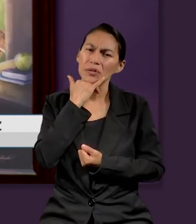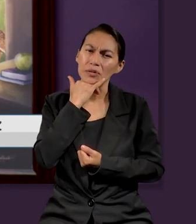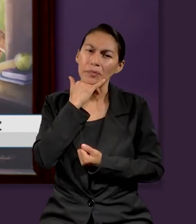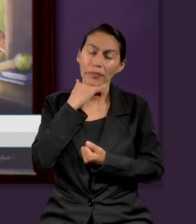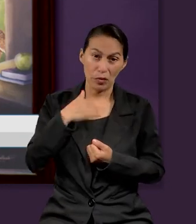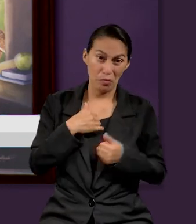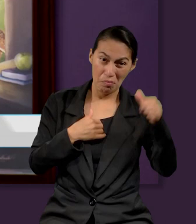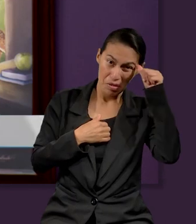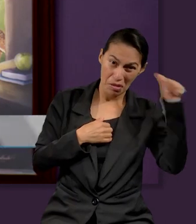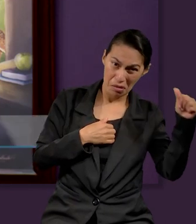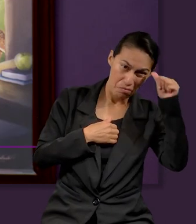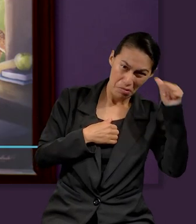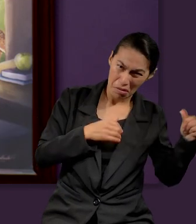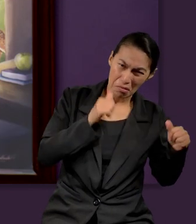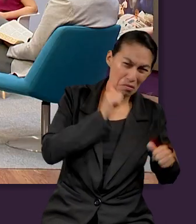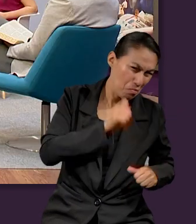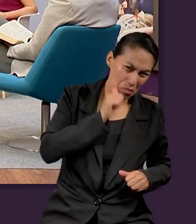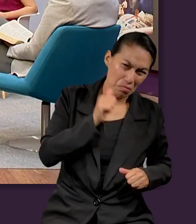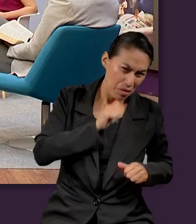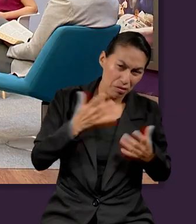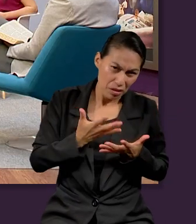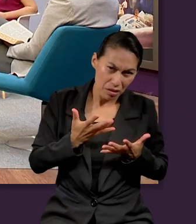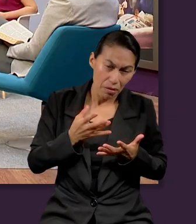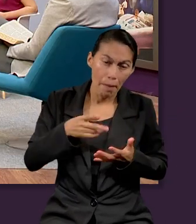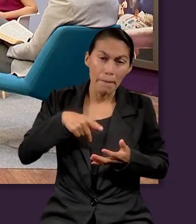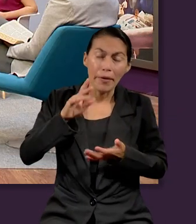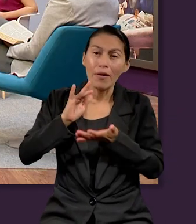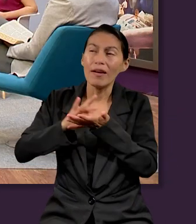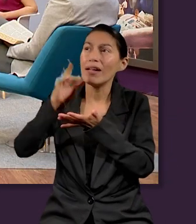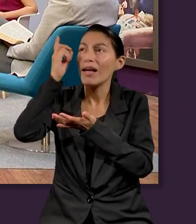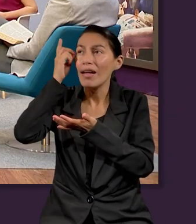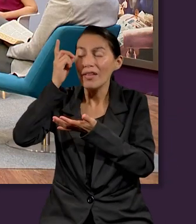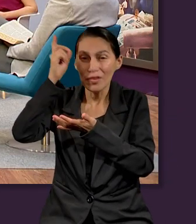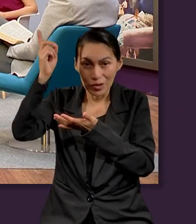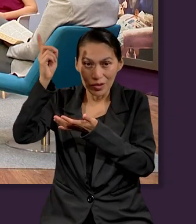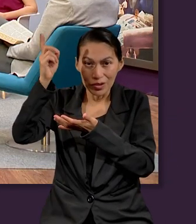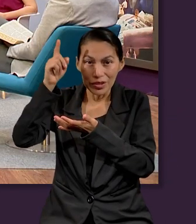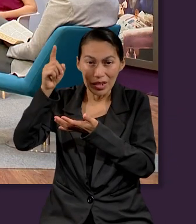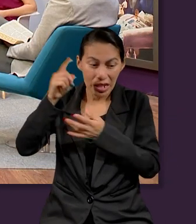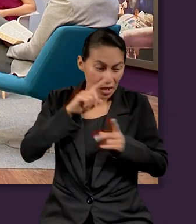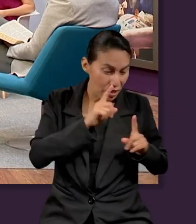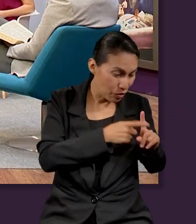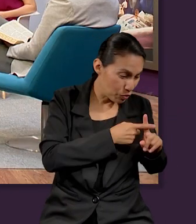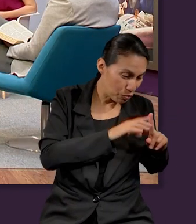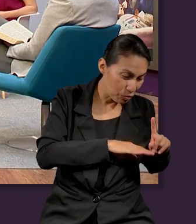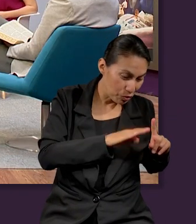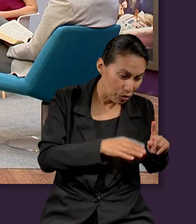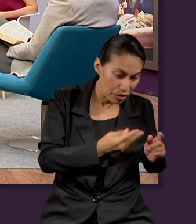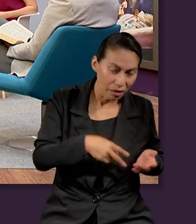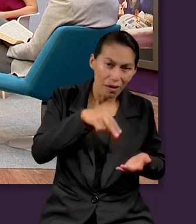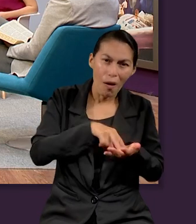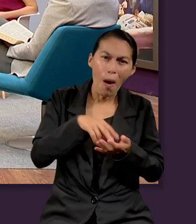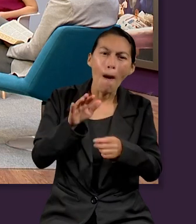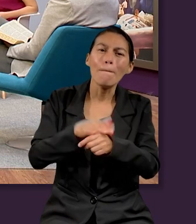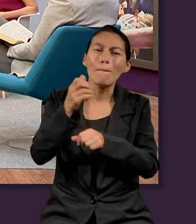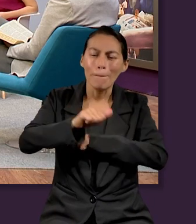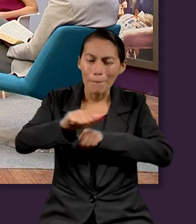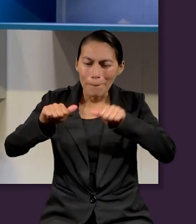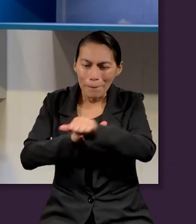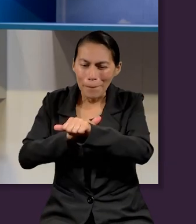tengo acceso a la salvación. Quiere decir que Dios tiene elementos legales para perdonarme y